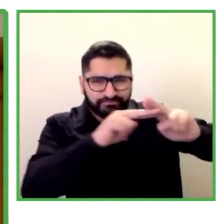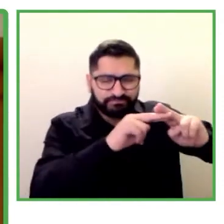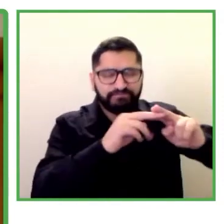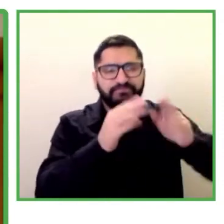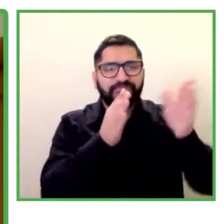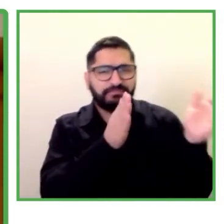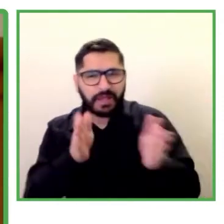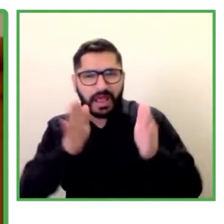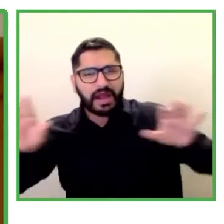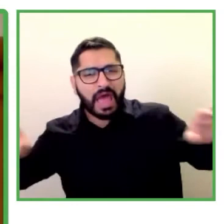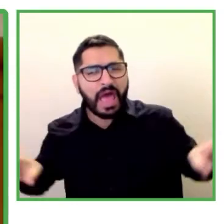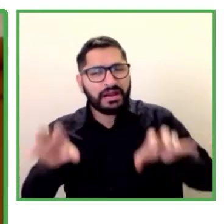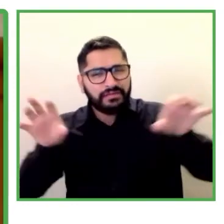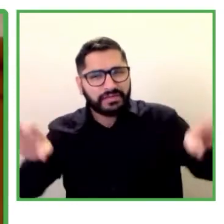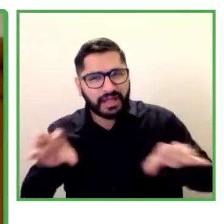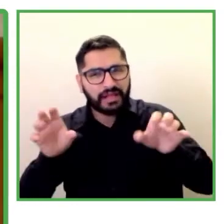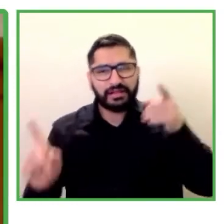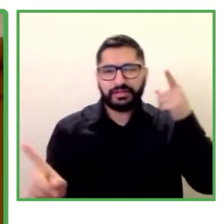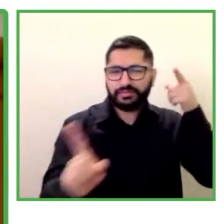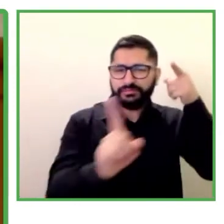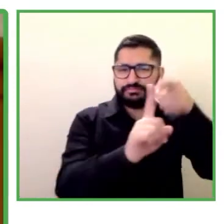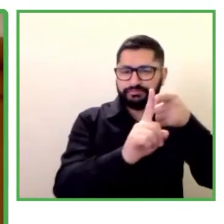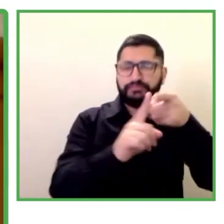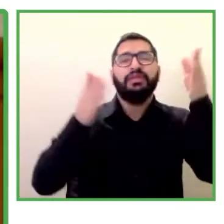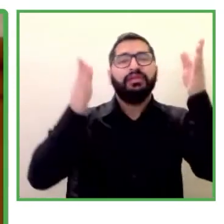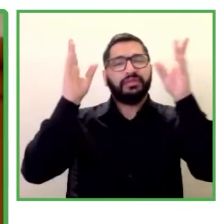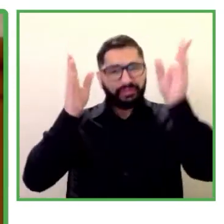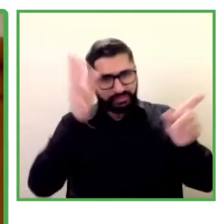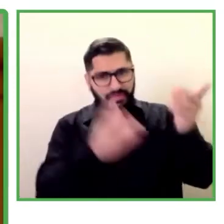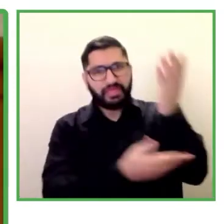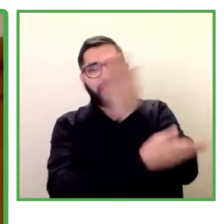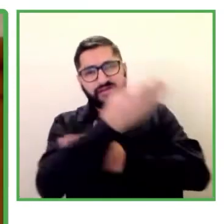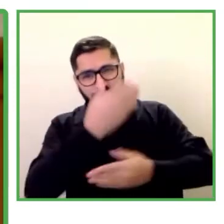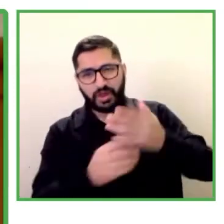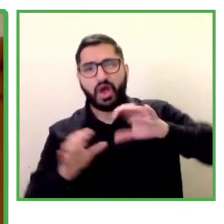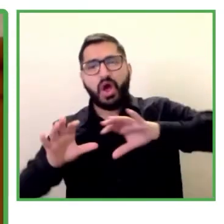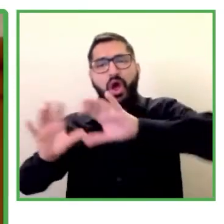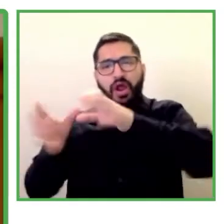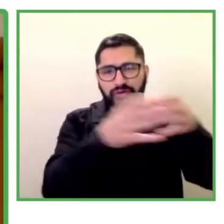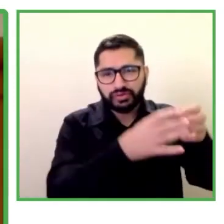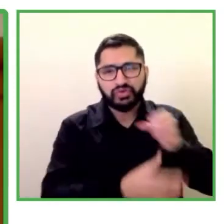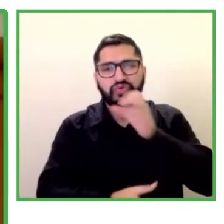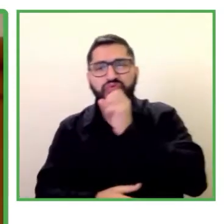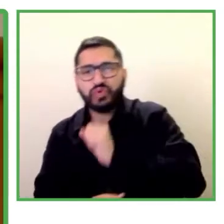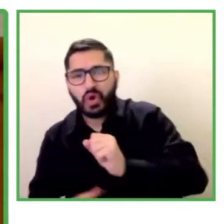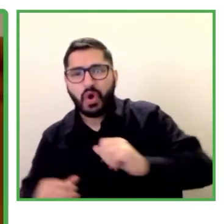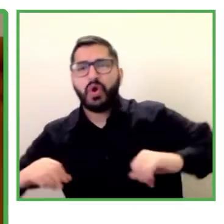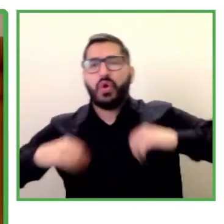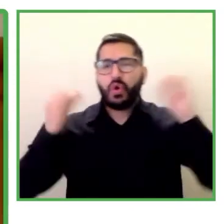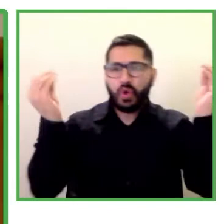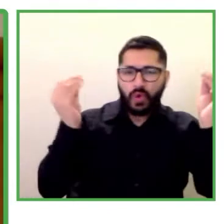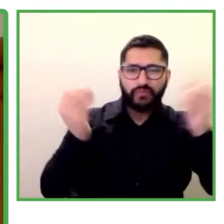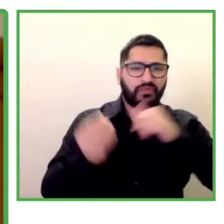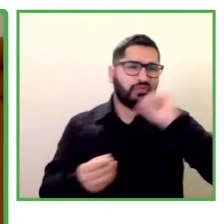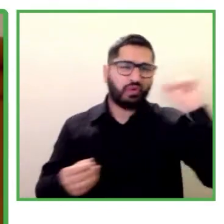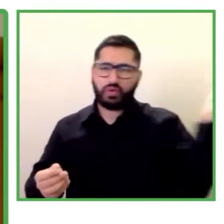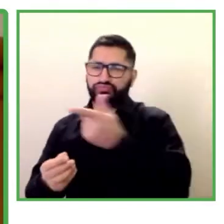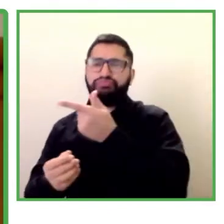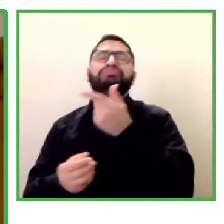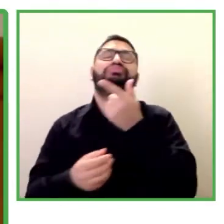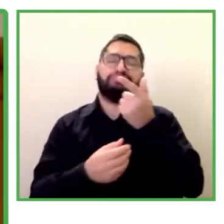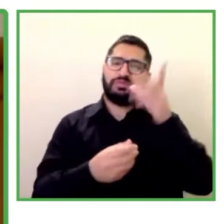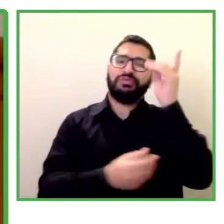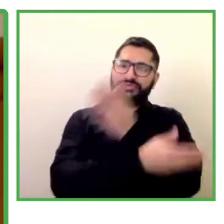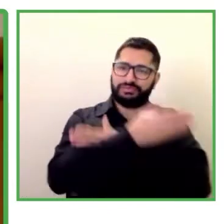como de empresas privadas, en todo lo que tiene que ver con la inclusión laboral de personas con discapacidad. Y esta sería la labor que